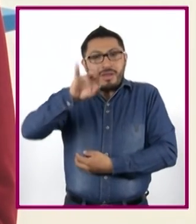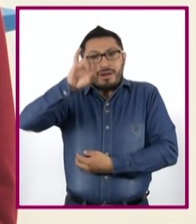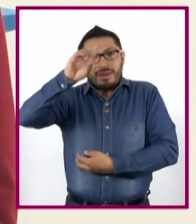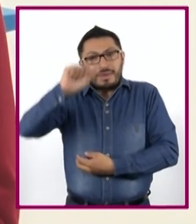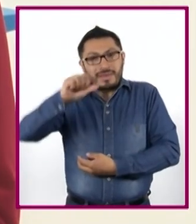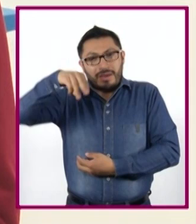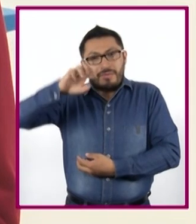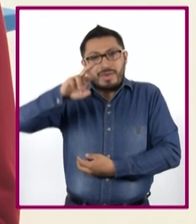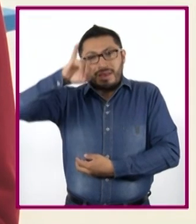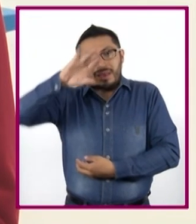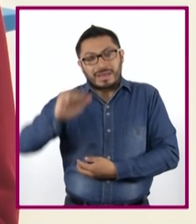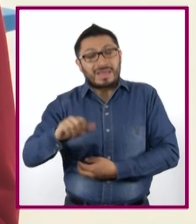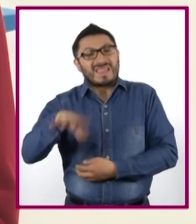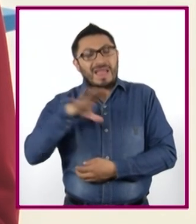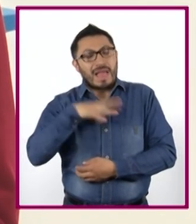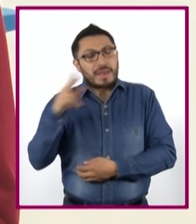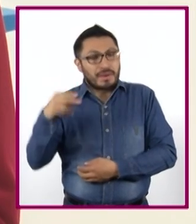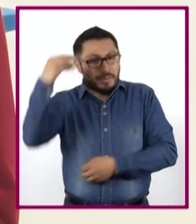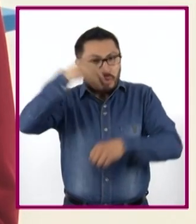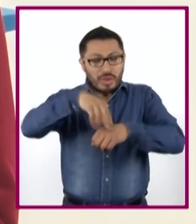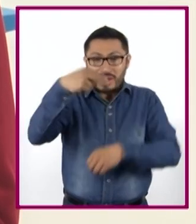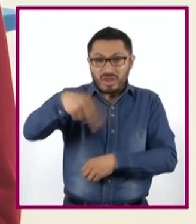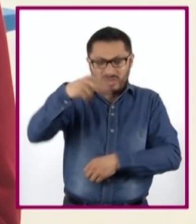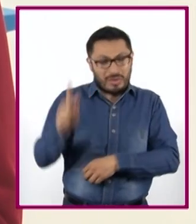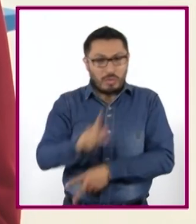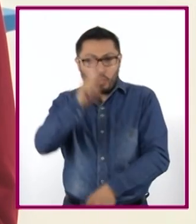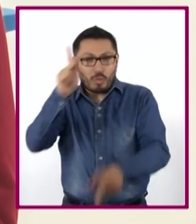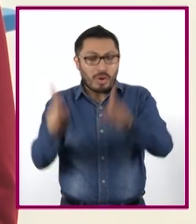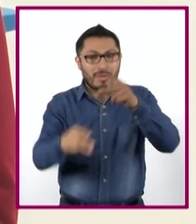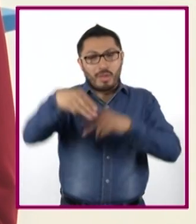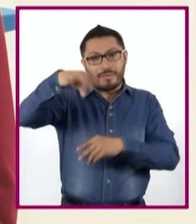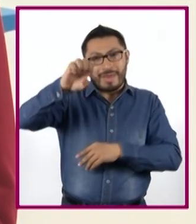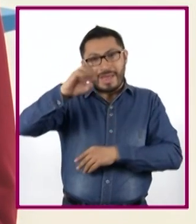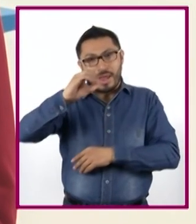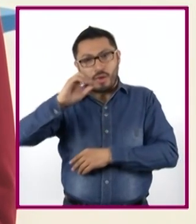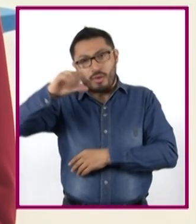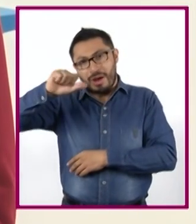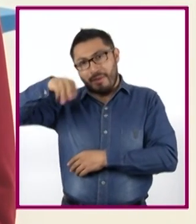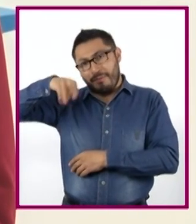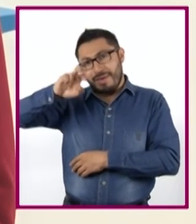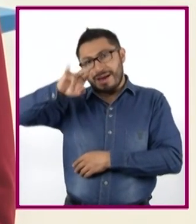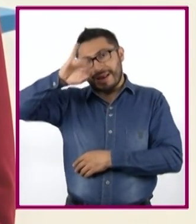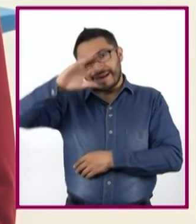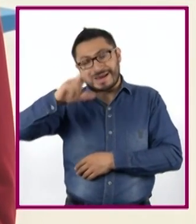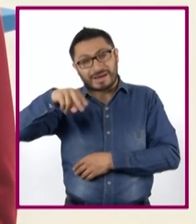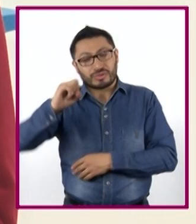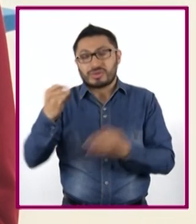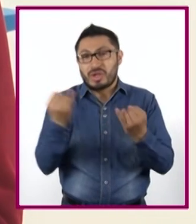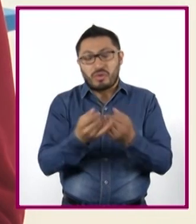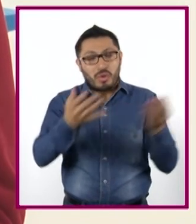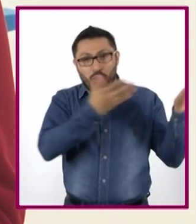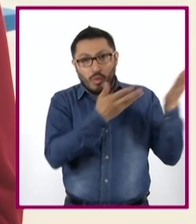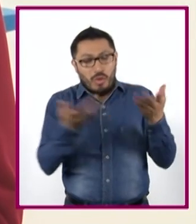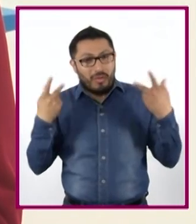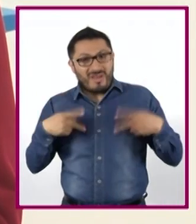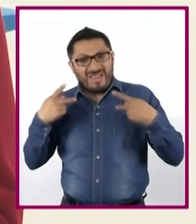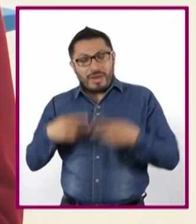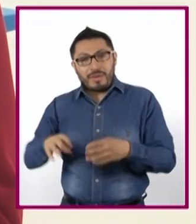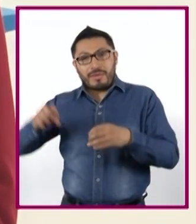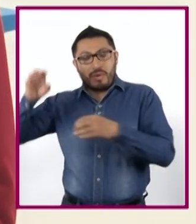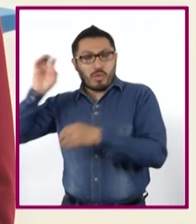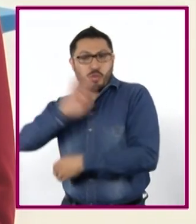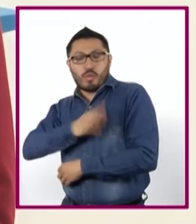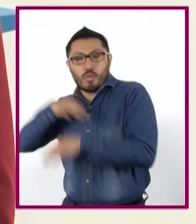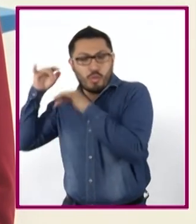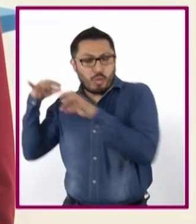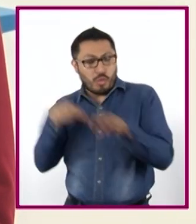llamados por los pueblos mesoamericanos y también a la llegada de los españoles como chichimecas.